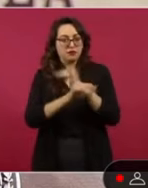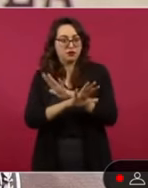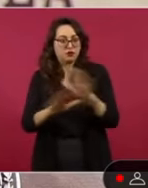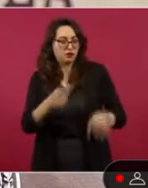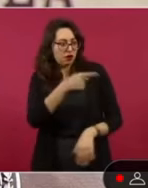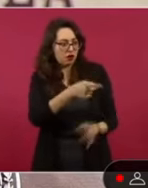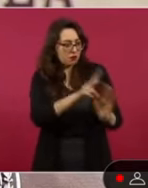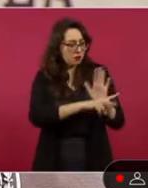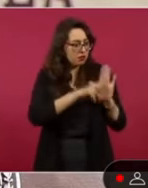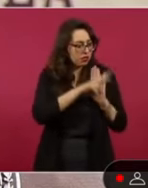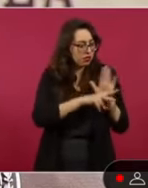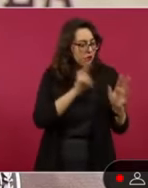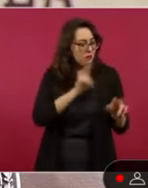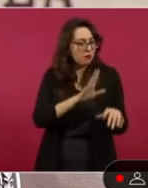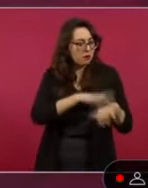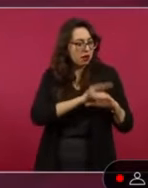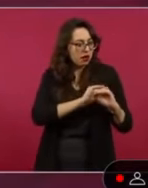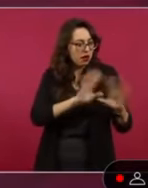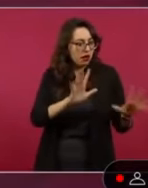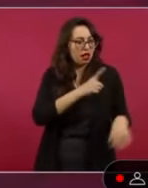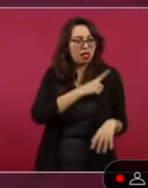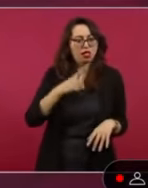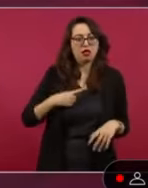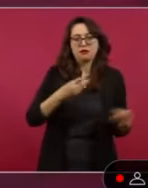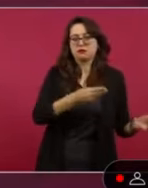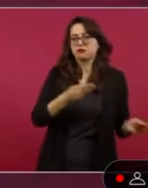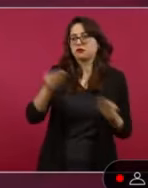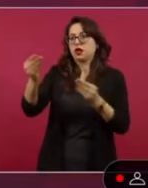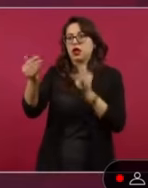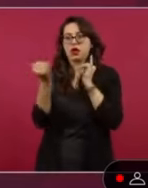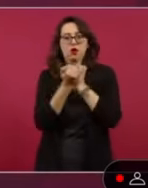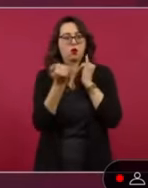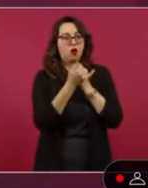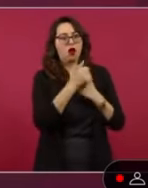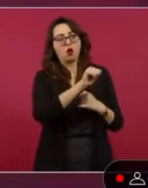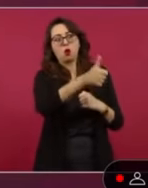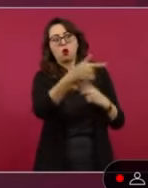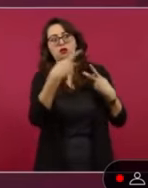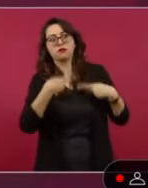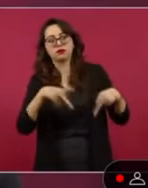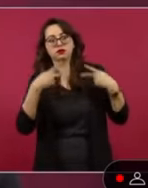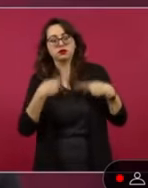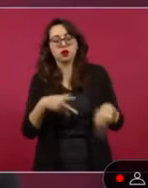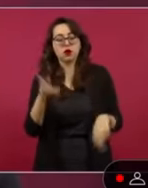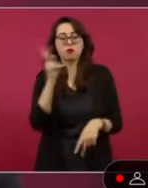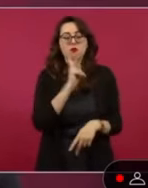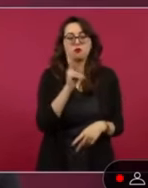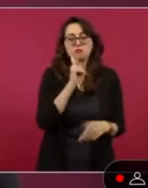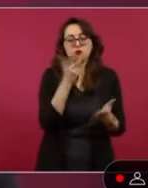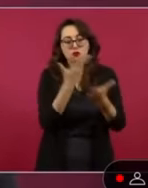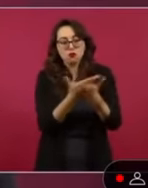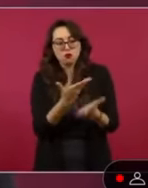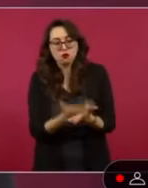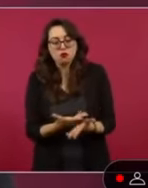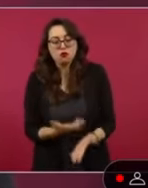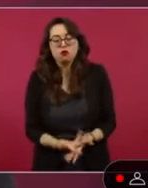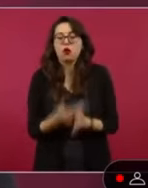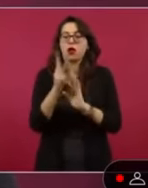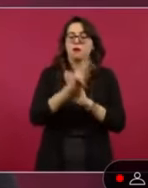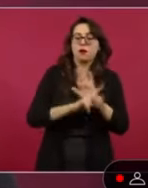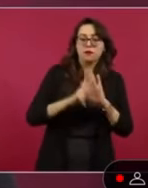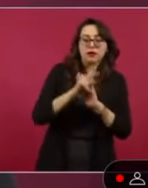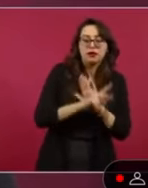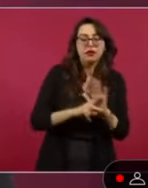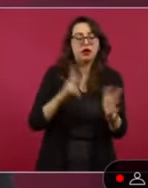conocimiento o que tenga la prueba de la comisión de posibles hechos de carácter